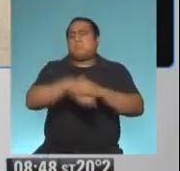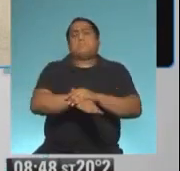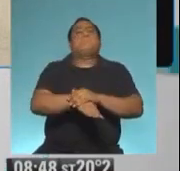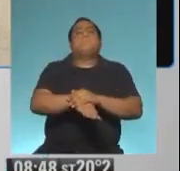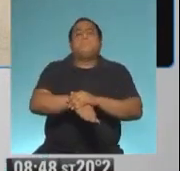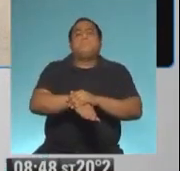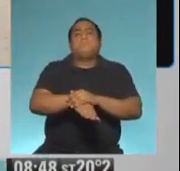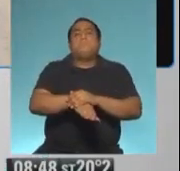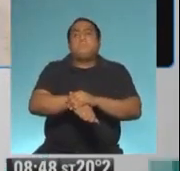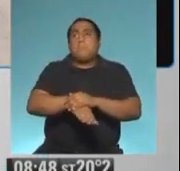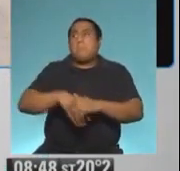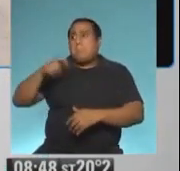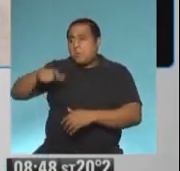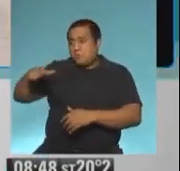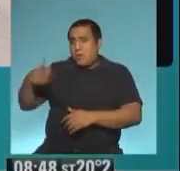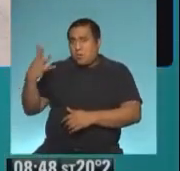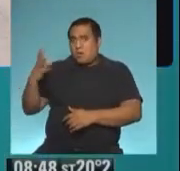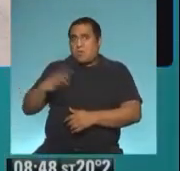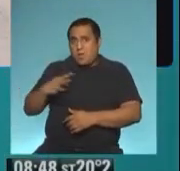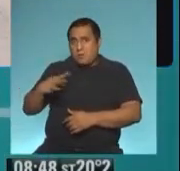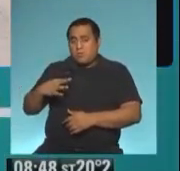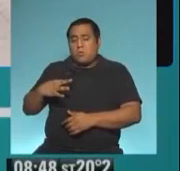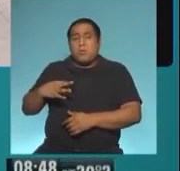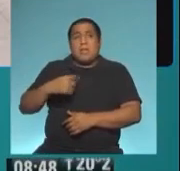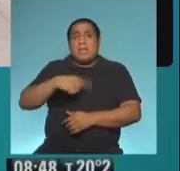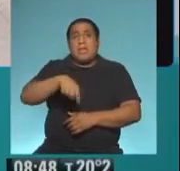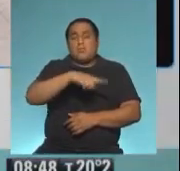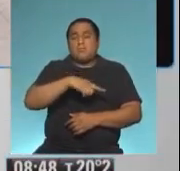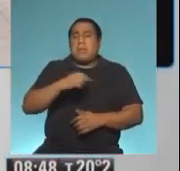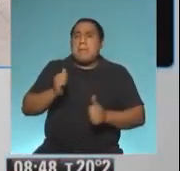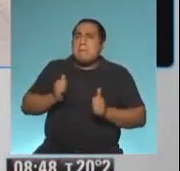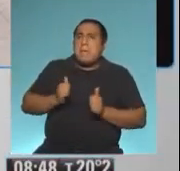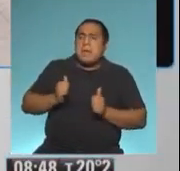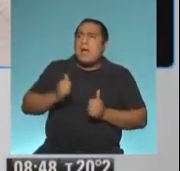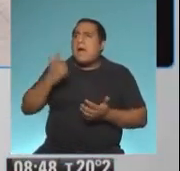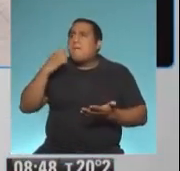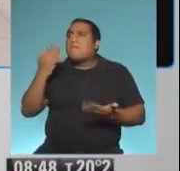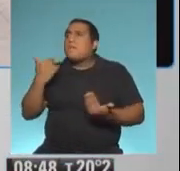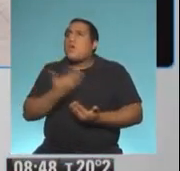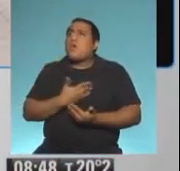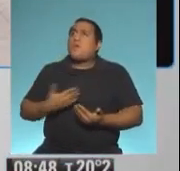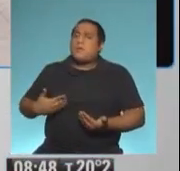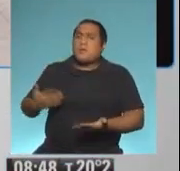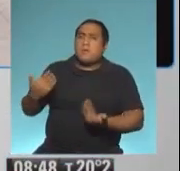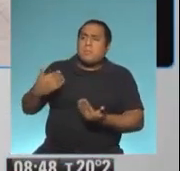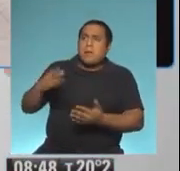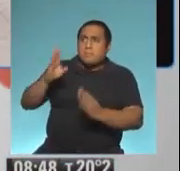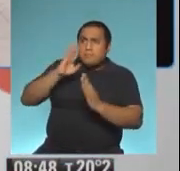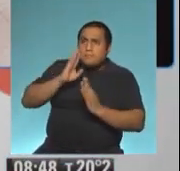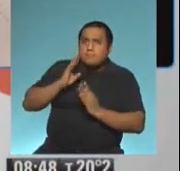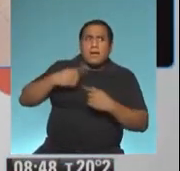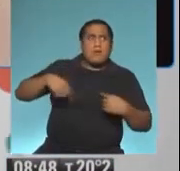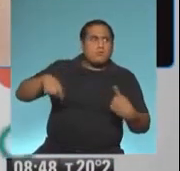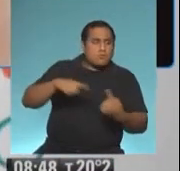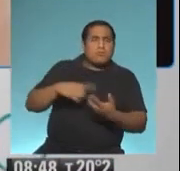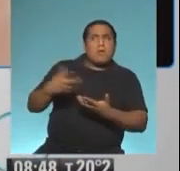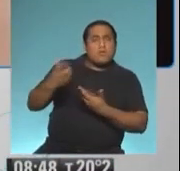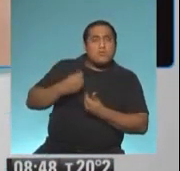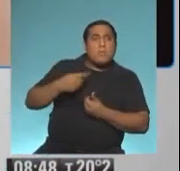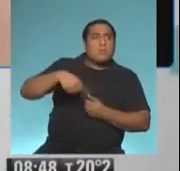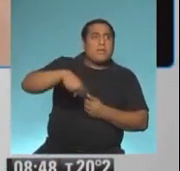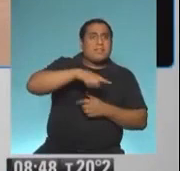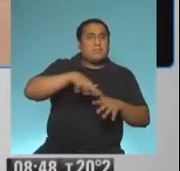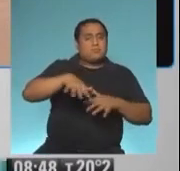Gente que durante cuatro años sigue esperando que el Estado les brinde un reconocimiento y una contención a una situación vulnerable